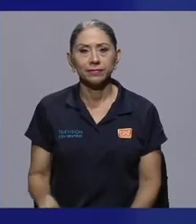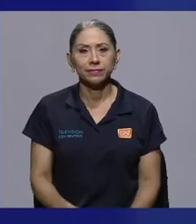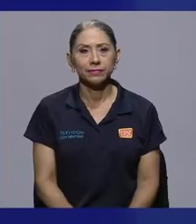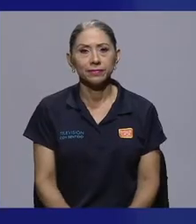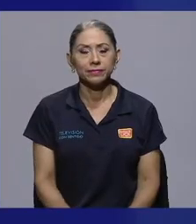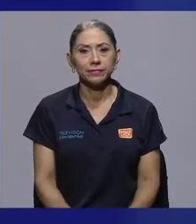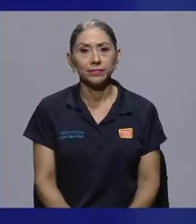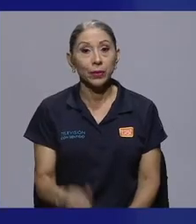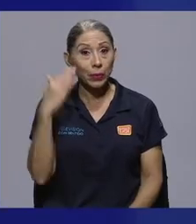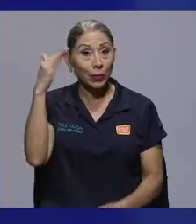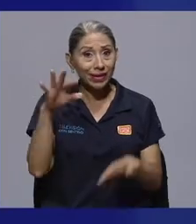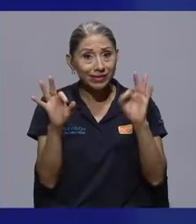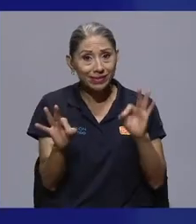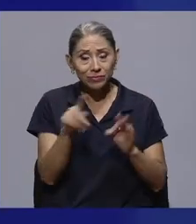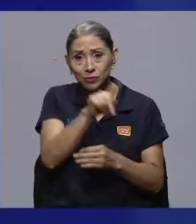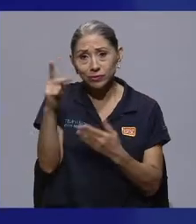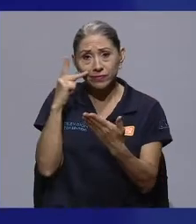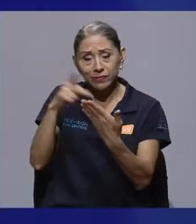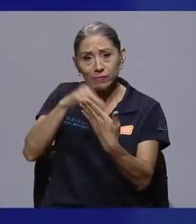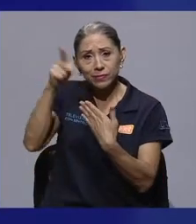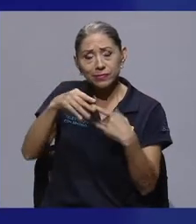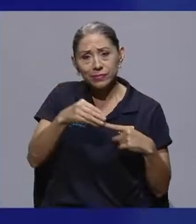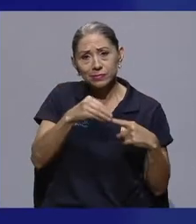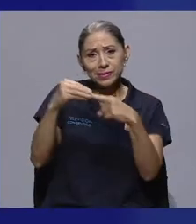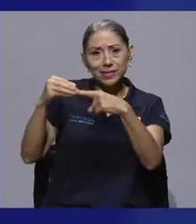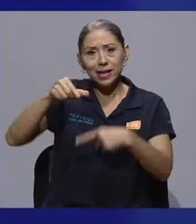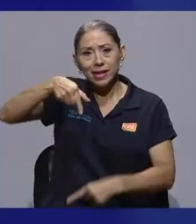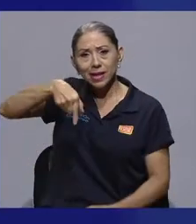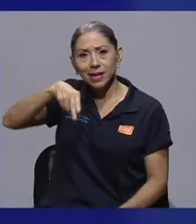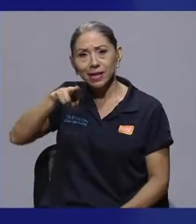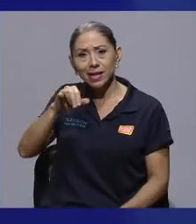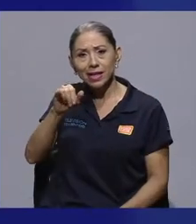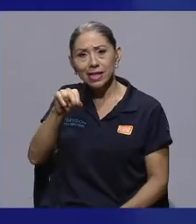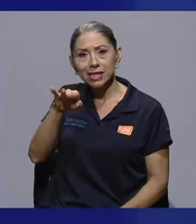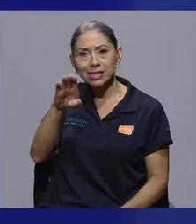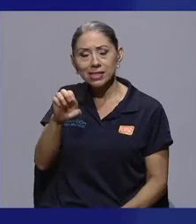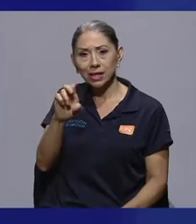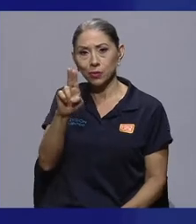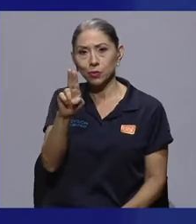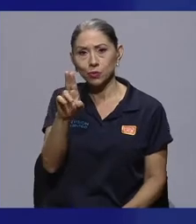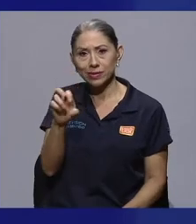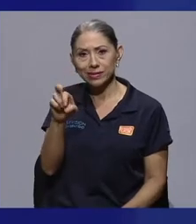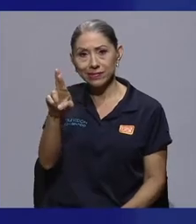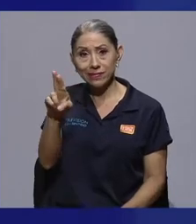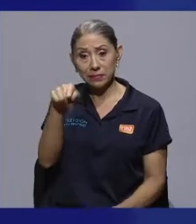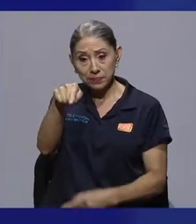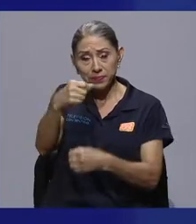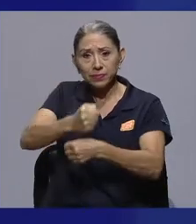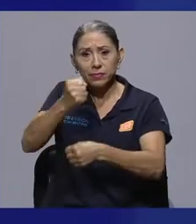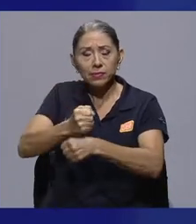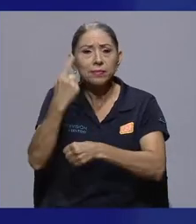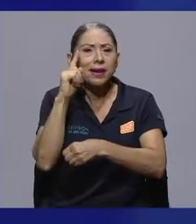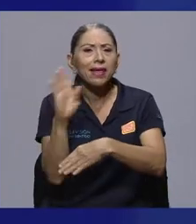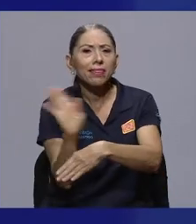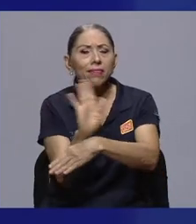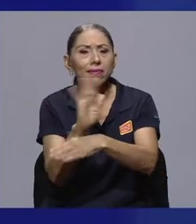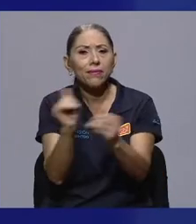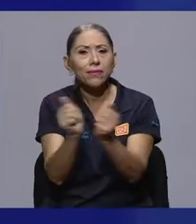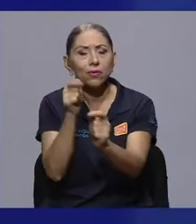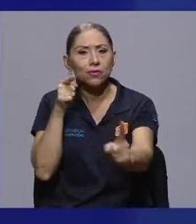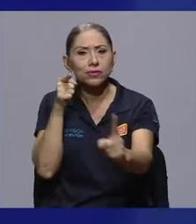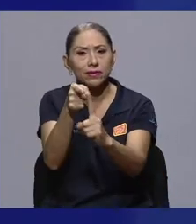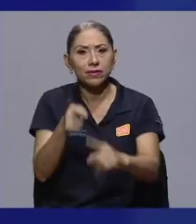Hola, tal? Hola, está viendo un programa especial de 15 UCR, en donde trabajamos para hacer televisión con sentido.